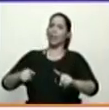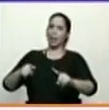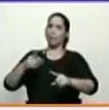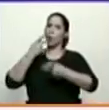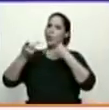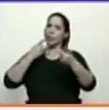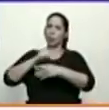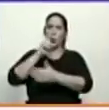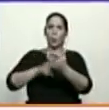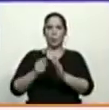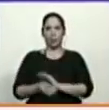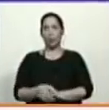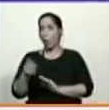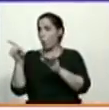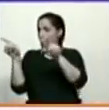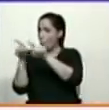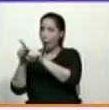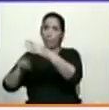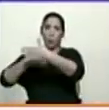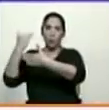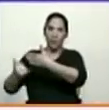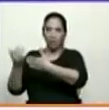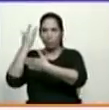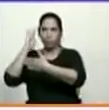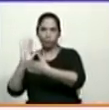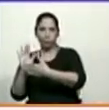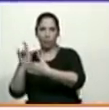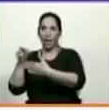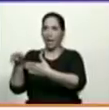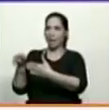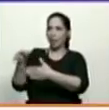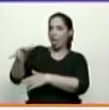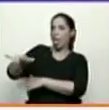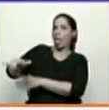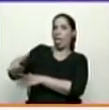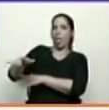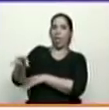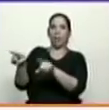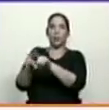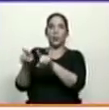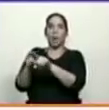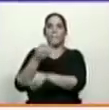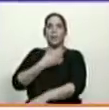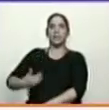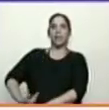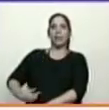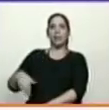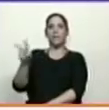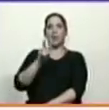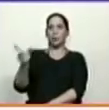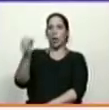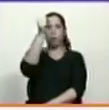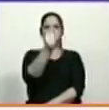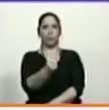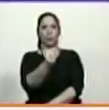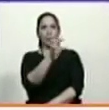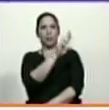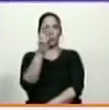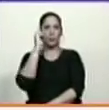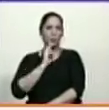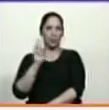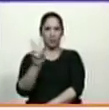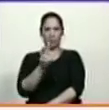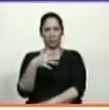como lo es su proyecto de procurar que un títere sea presidente de Venezuela, de la República Bolivariana de